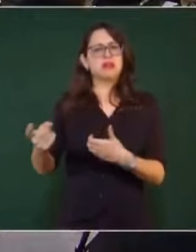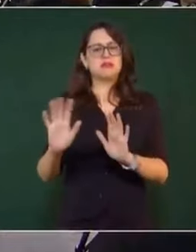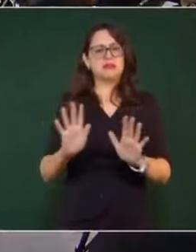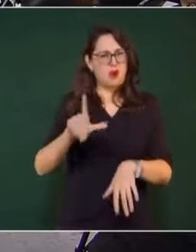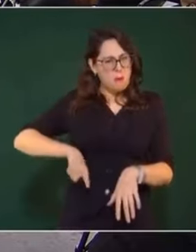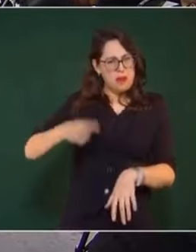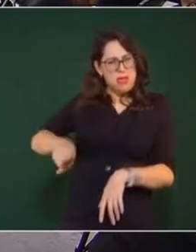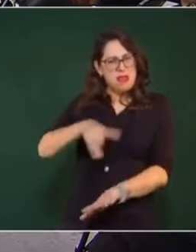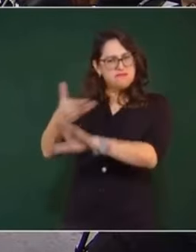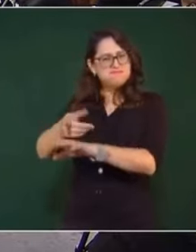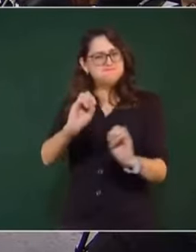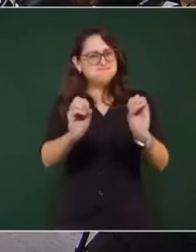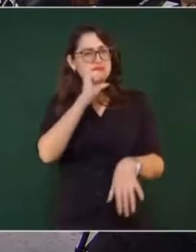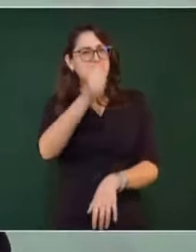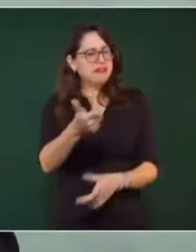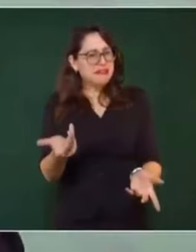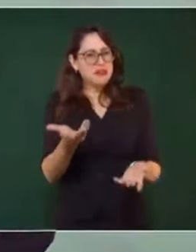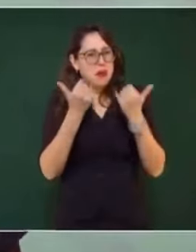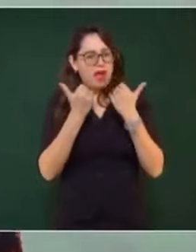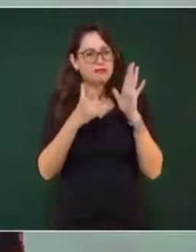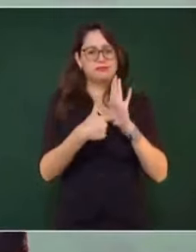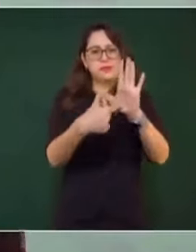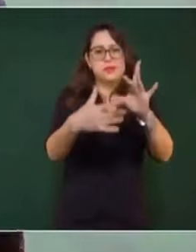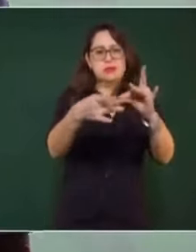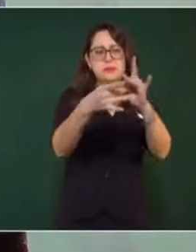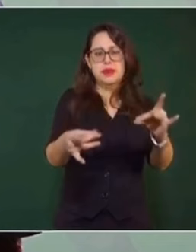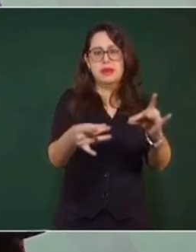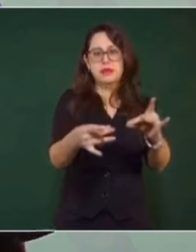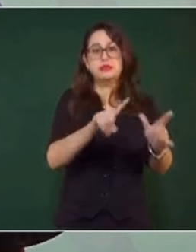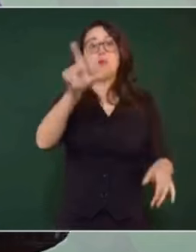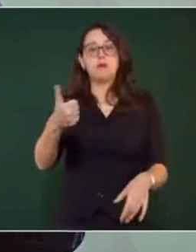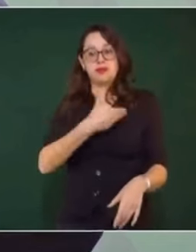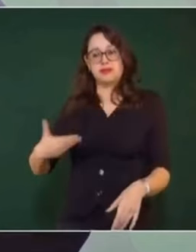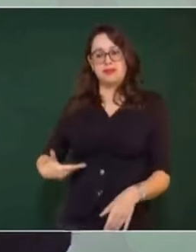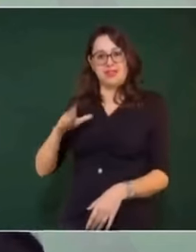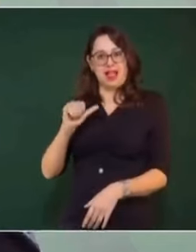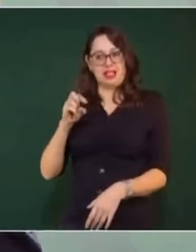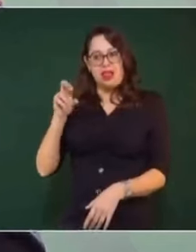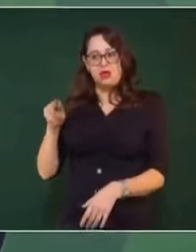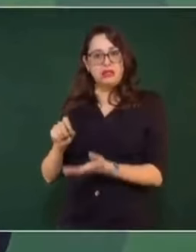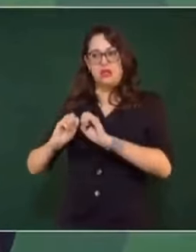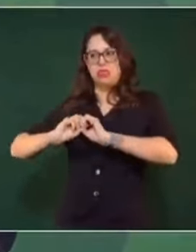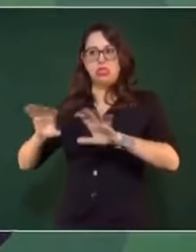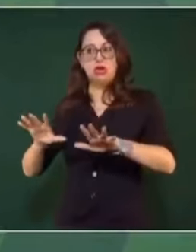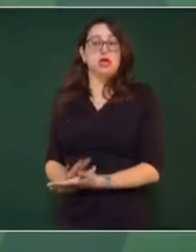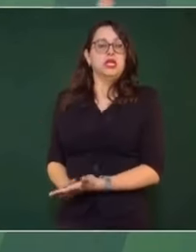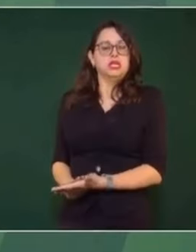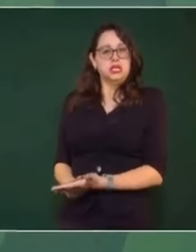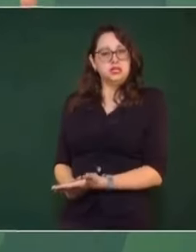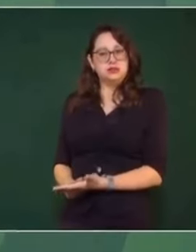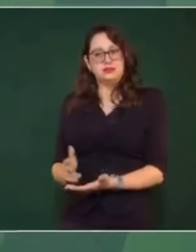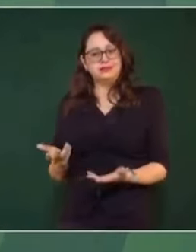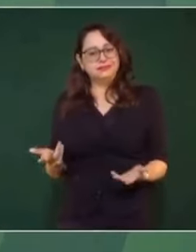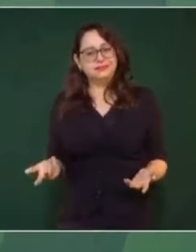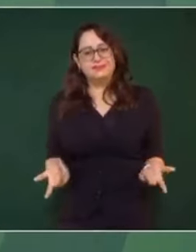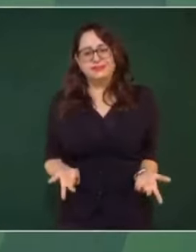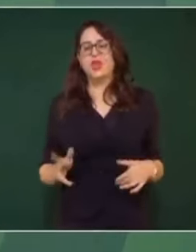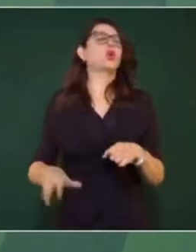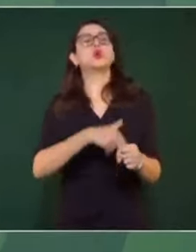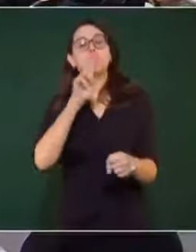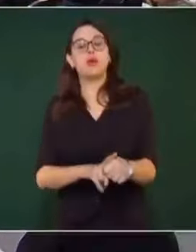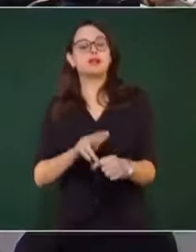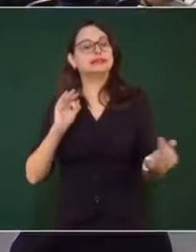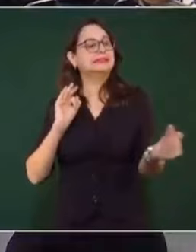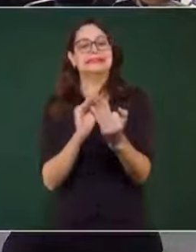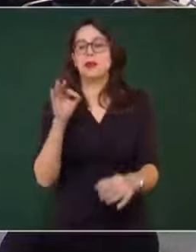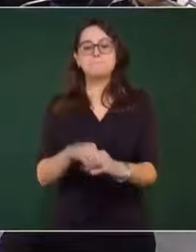rectificó y ya. Pero así van a haber muchas cosas, porque hay reacciones